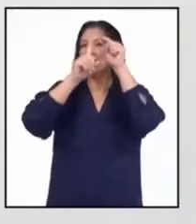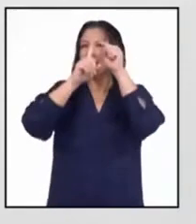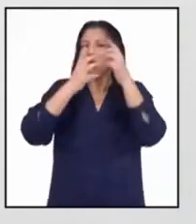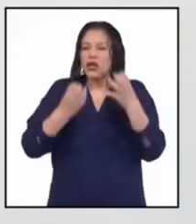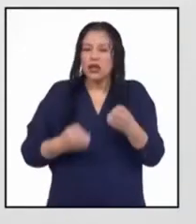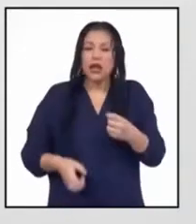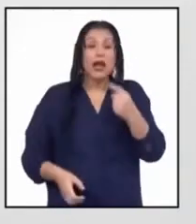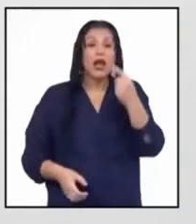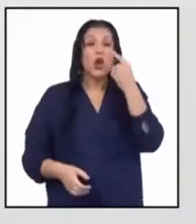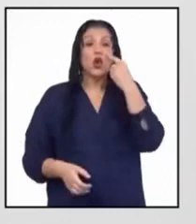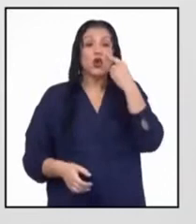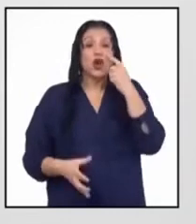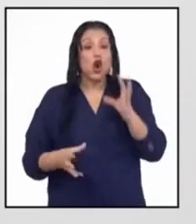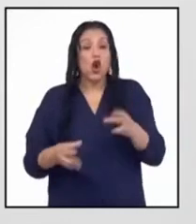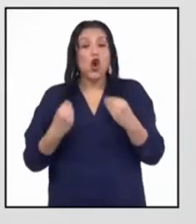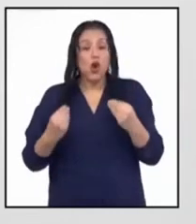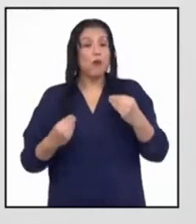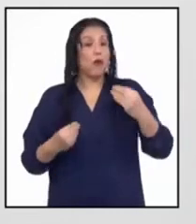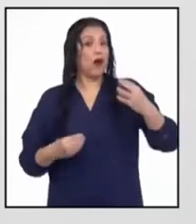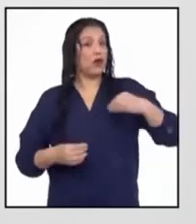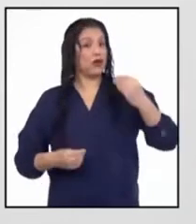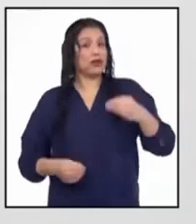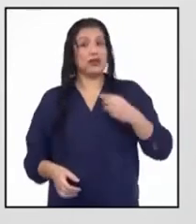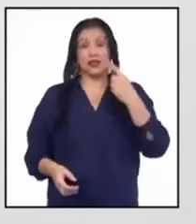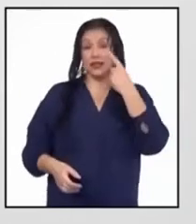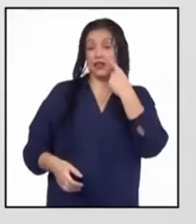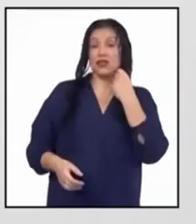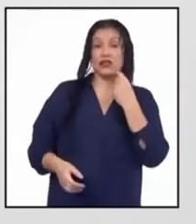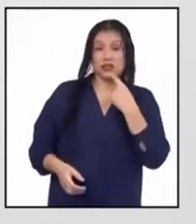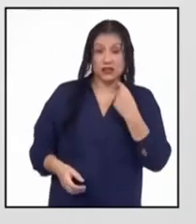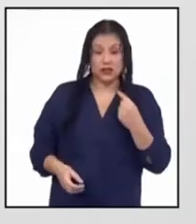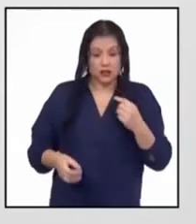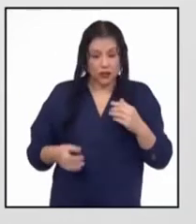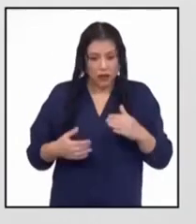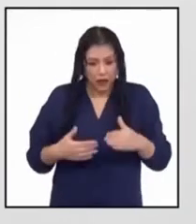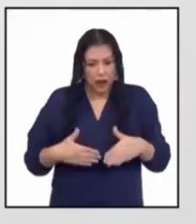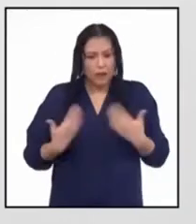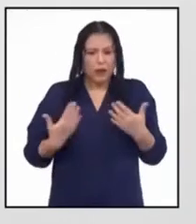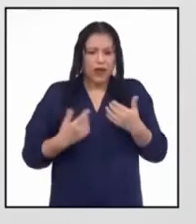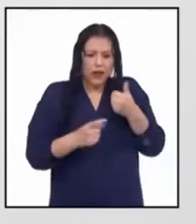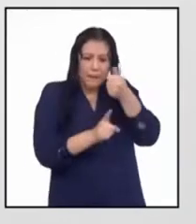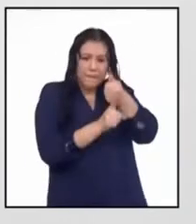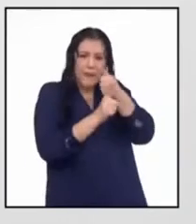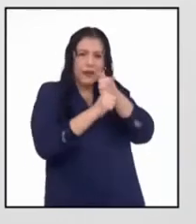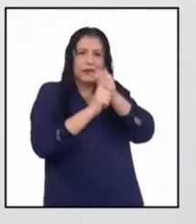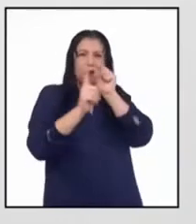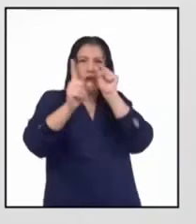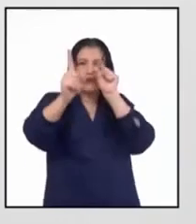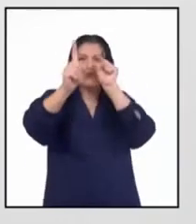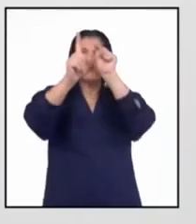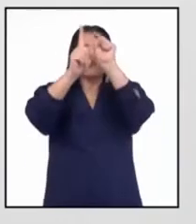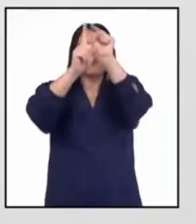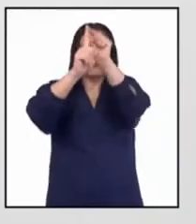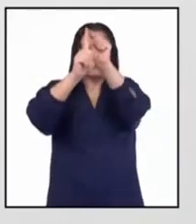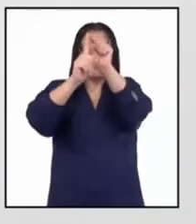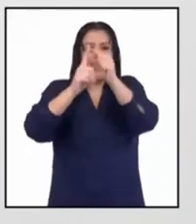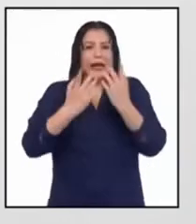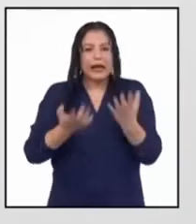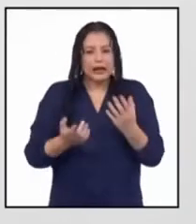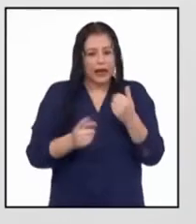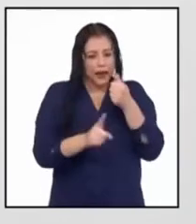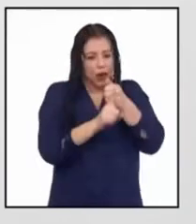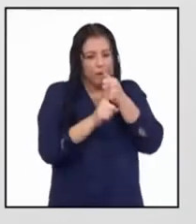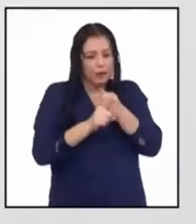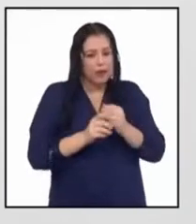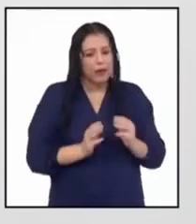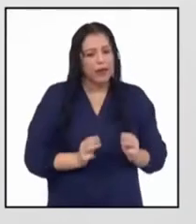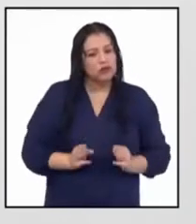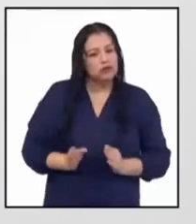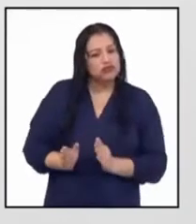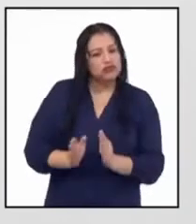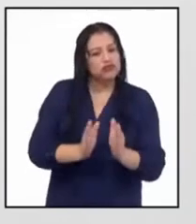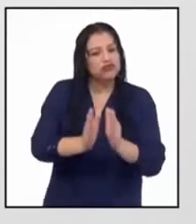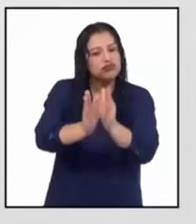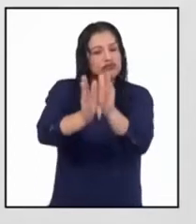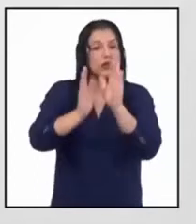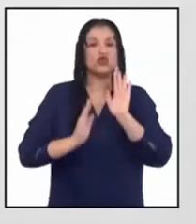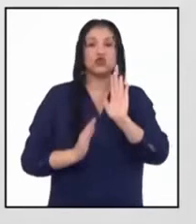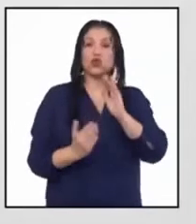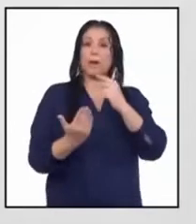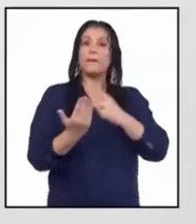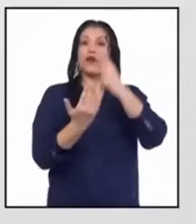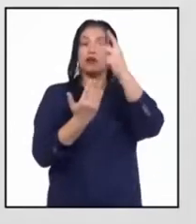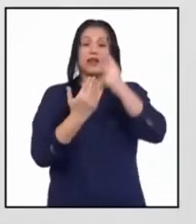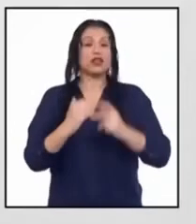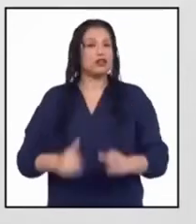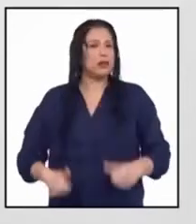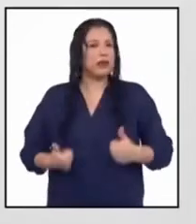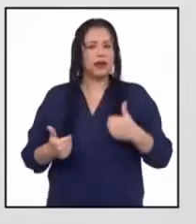cómo las y los adolescentes se pueden trazar metas y definir una ruta o un proyecto de vida, a